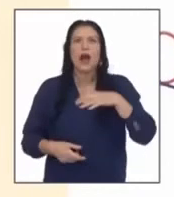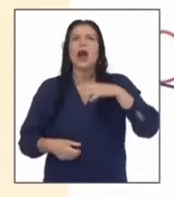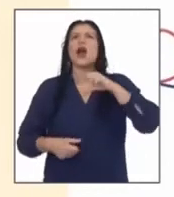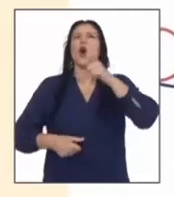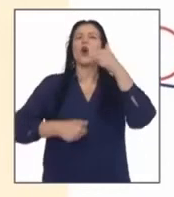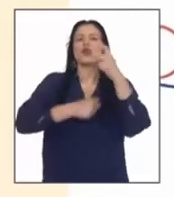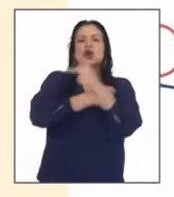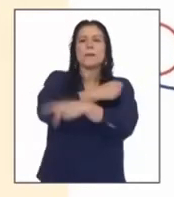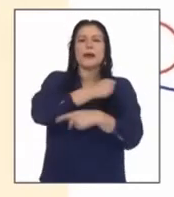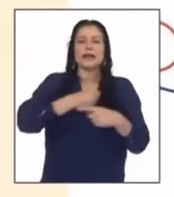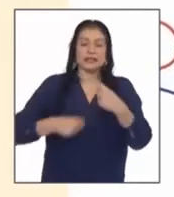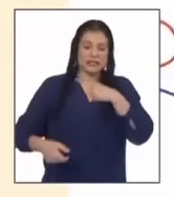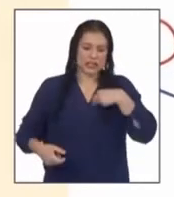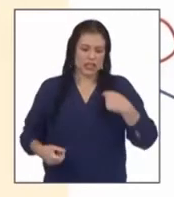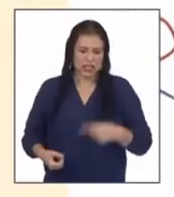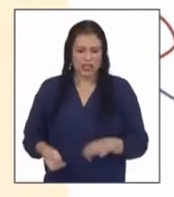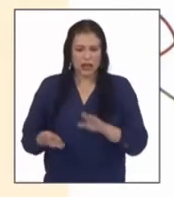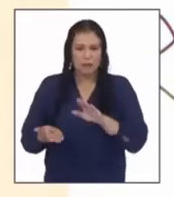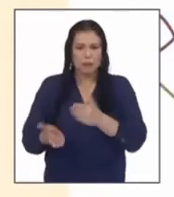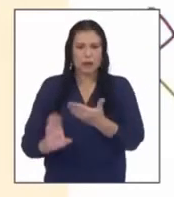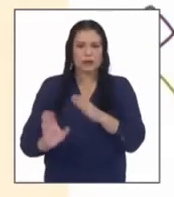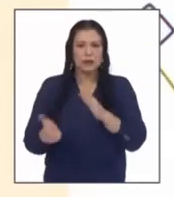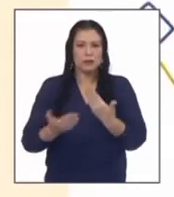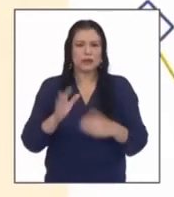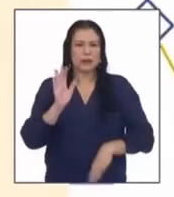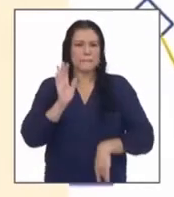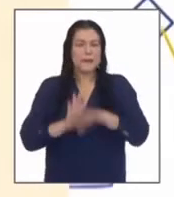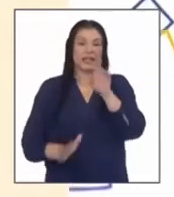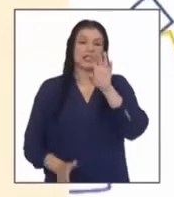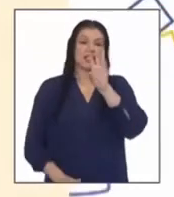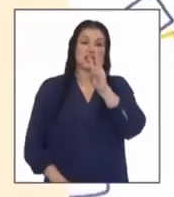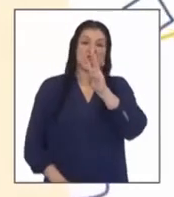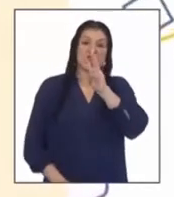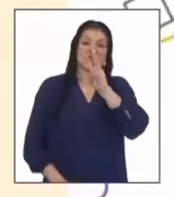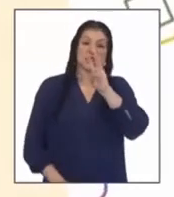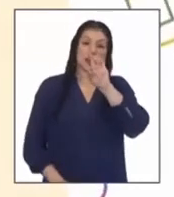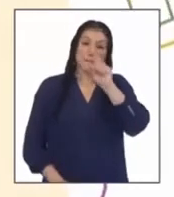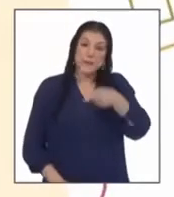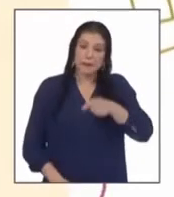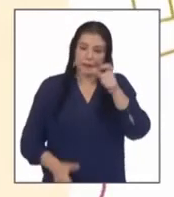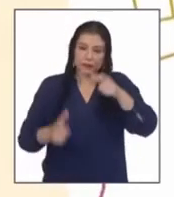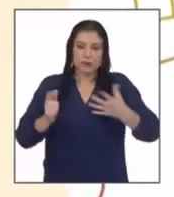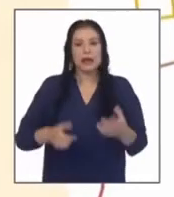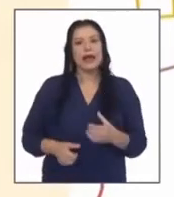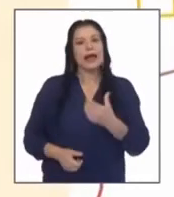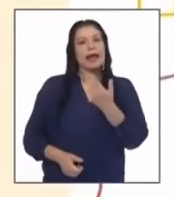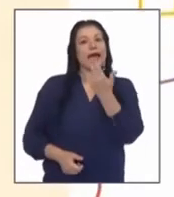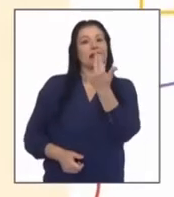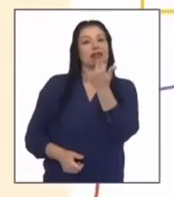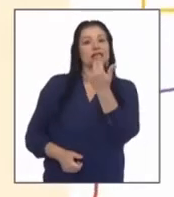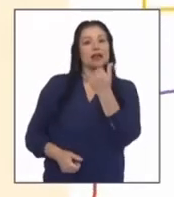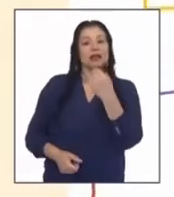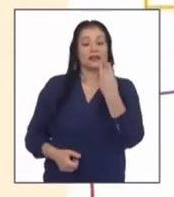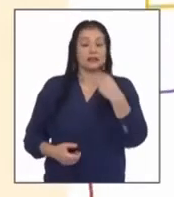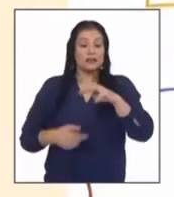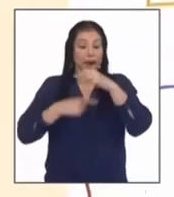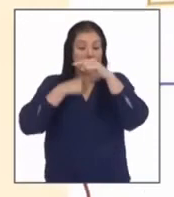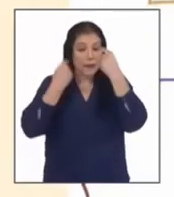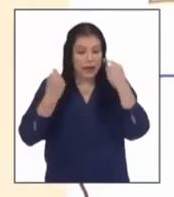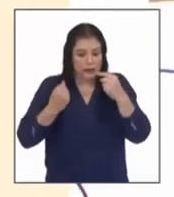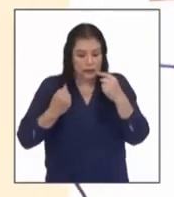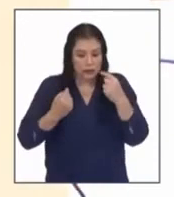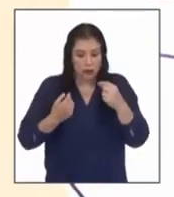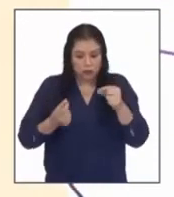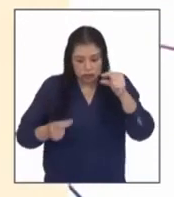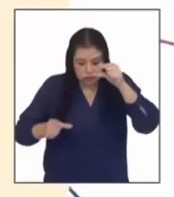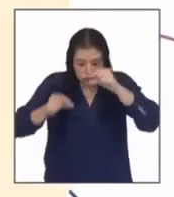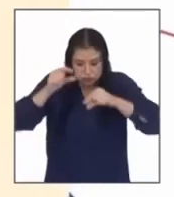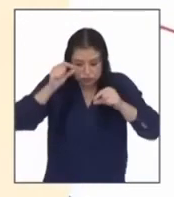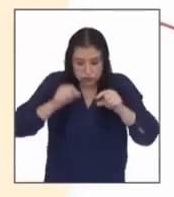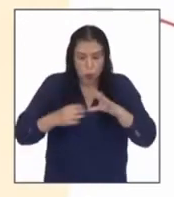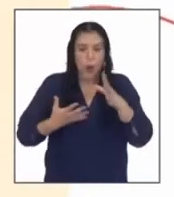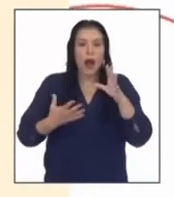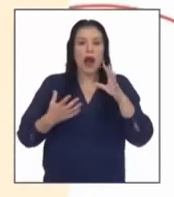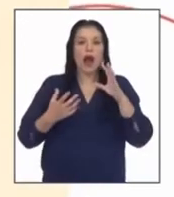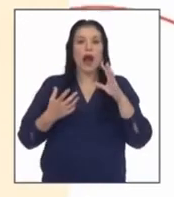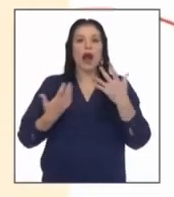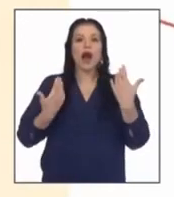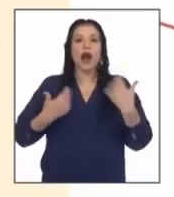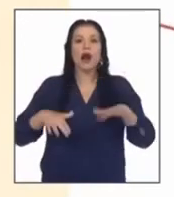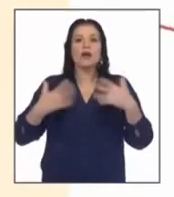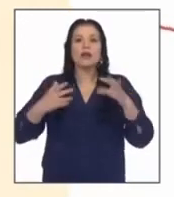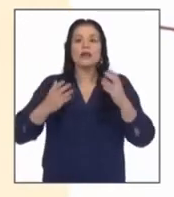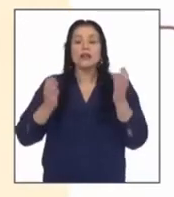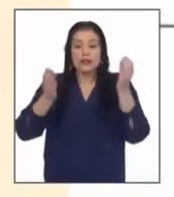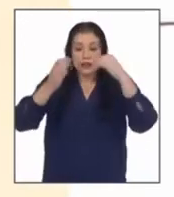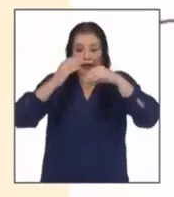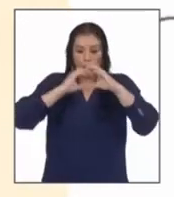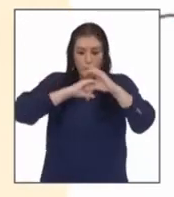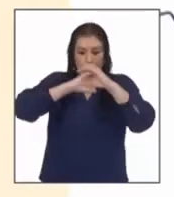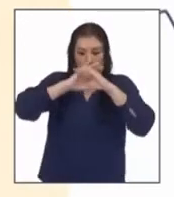muertes por covid-19 superaban las seis mil el 13 de marzo un laboratorio en beijín descubría que el virus puede flotar dentro de